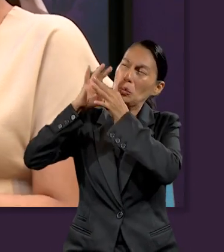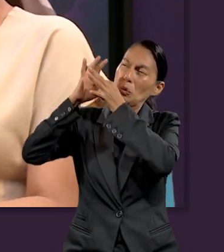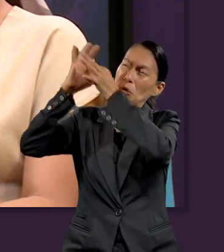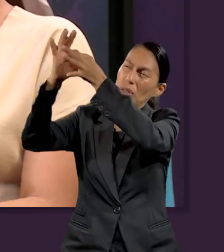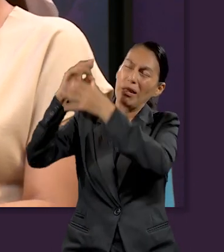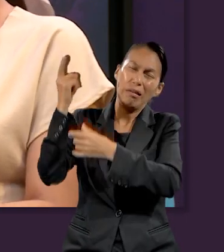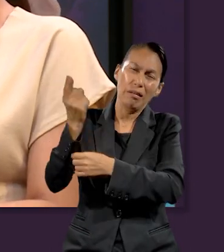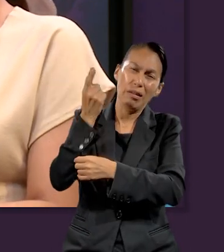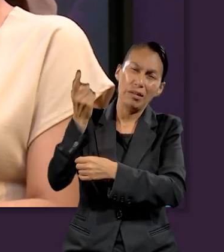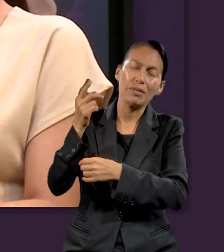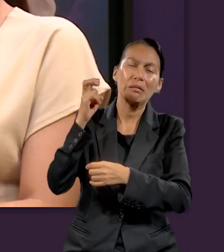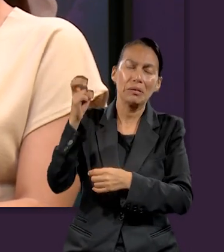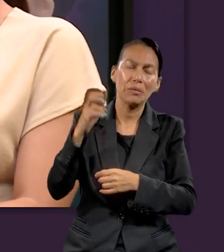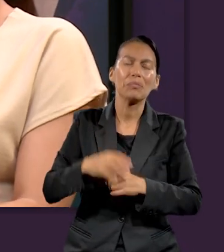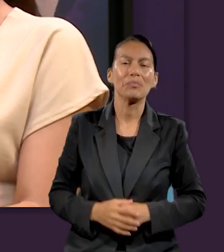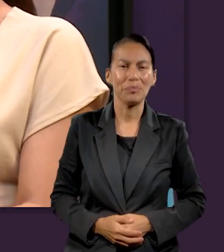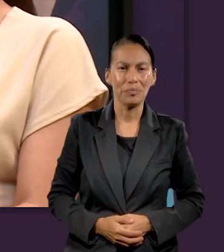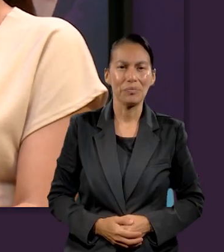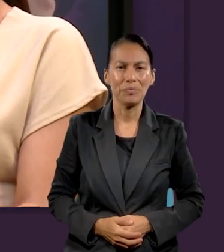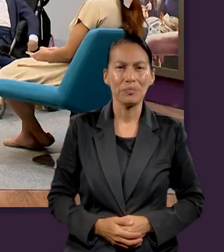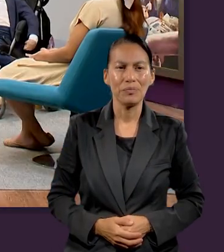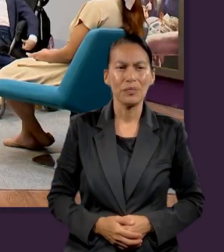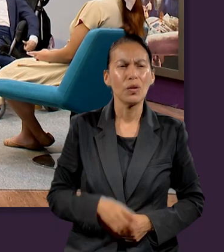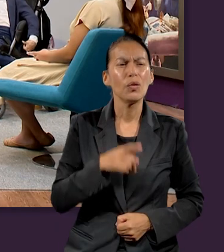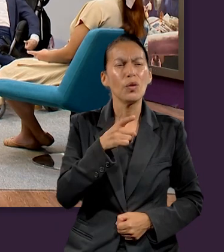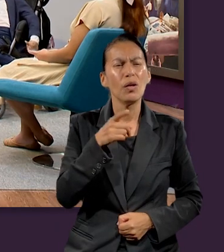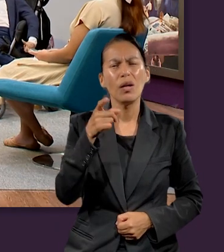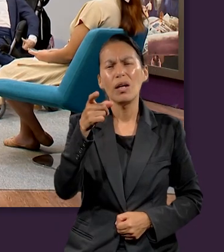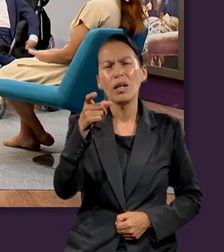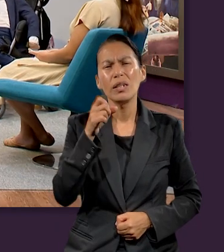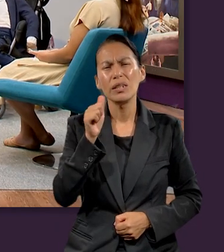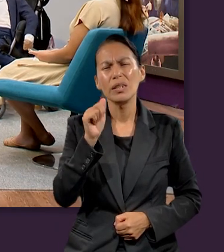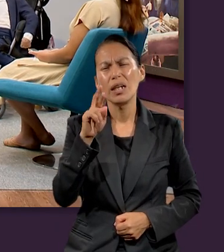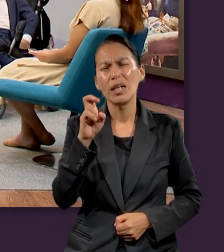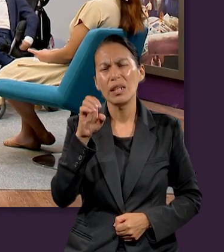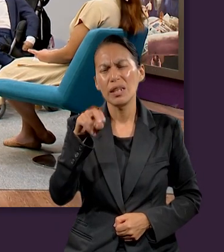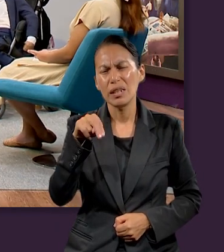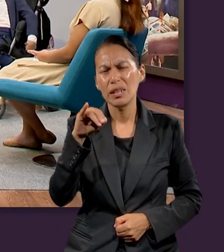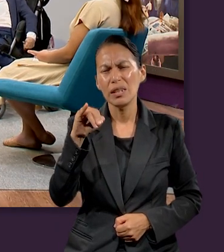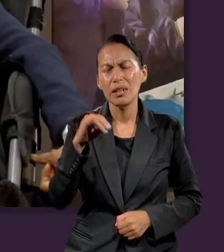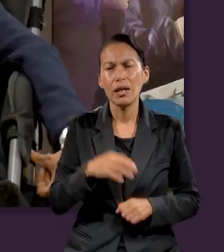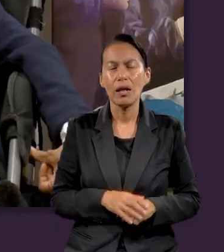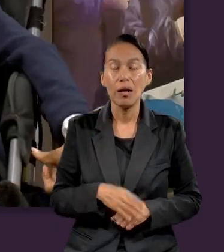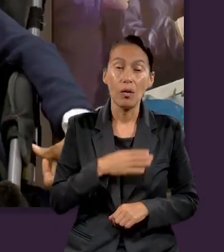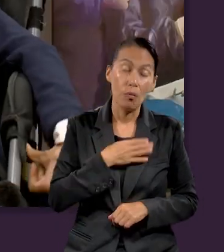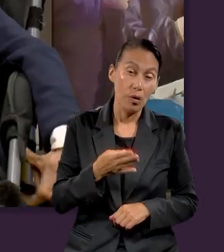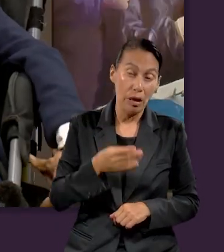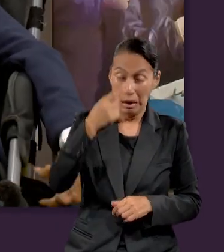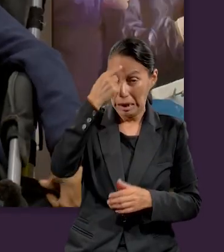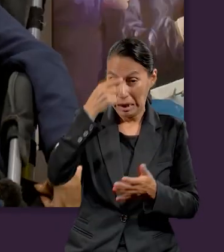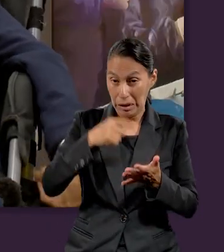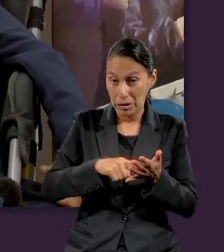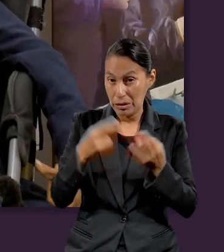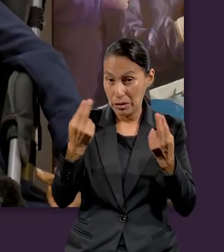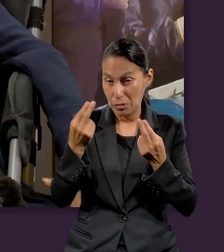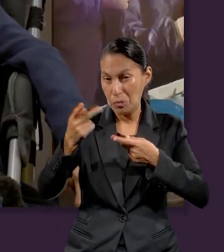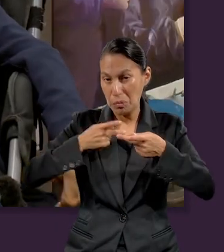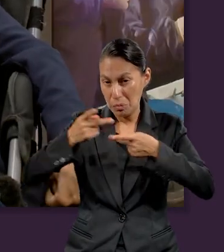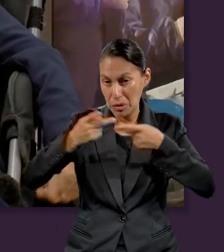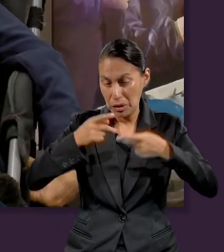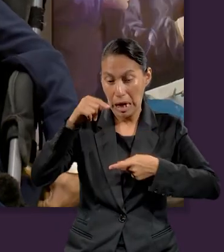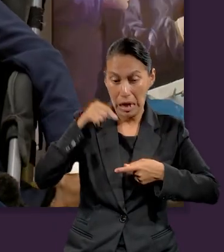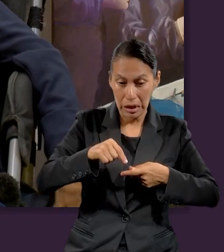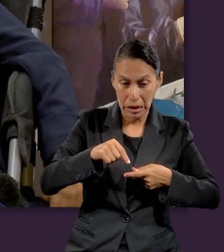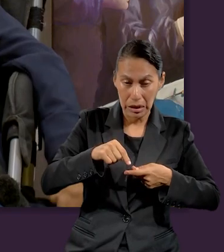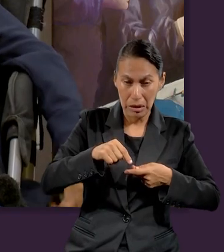la eternidad en el reino de los cielos. Excelente. ¿Cómo lo ves tú, Sharini? Bueno, creo que hay que prepararnos desde